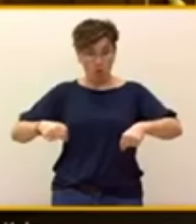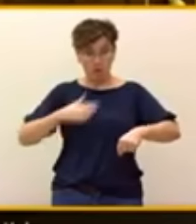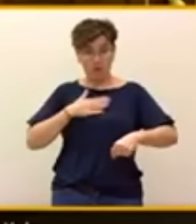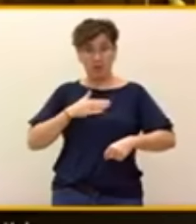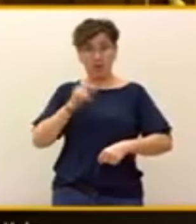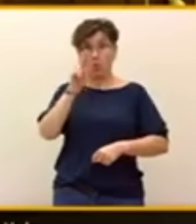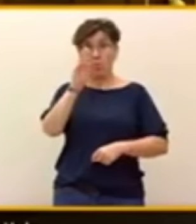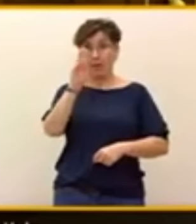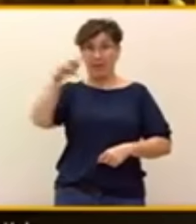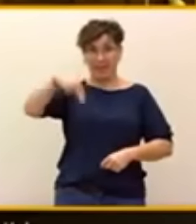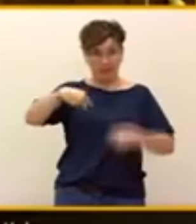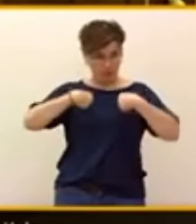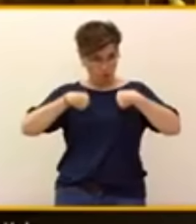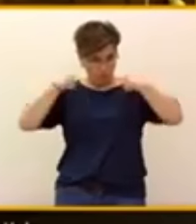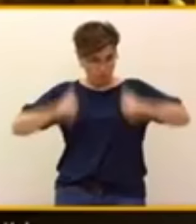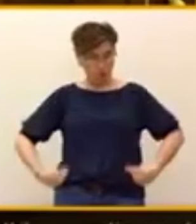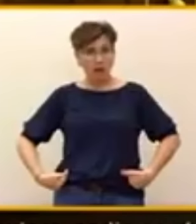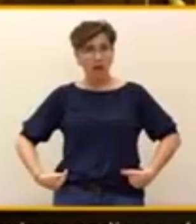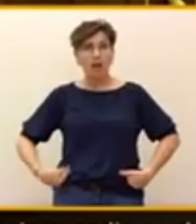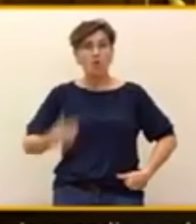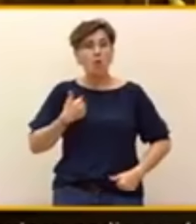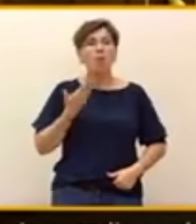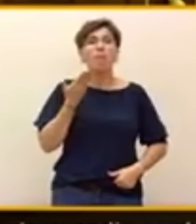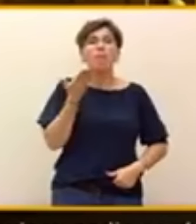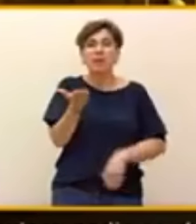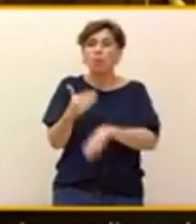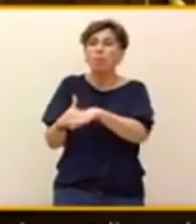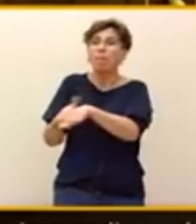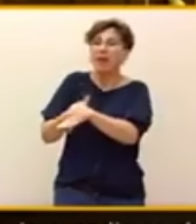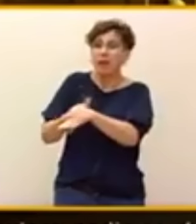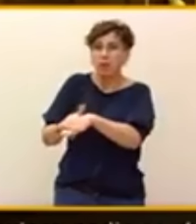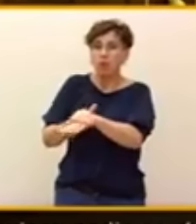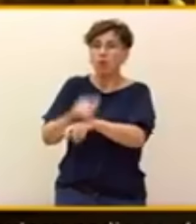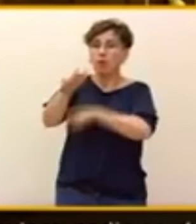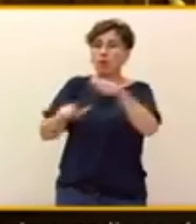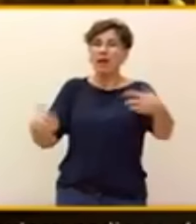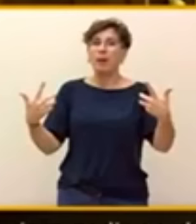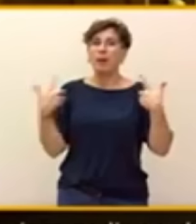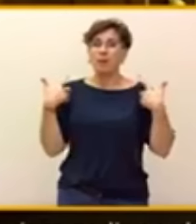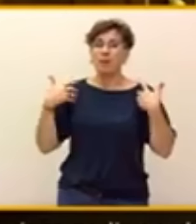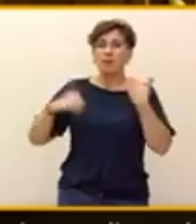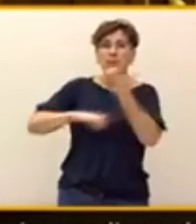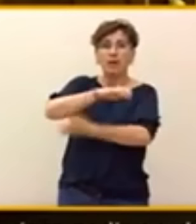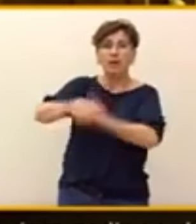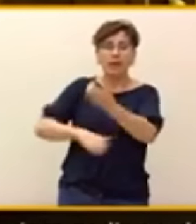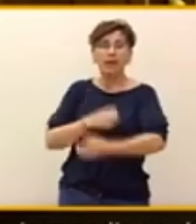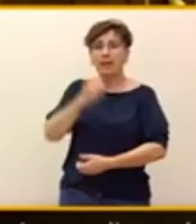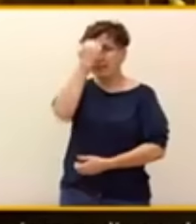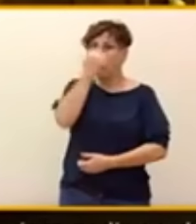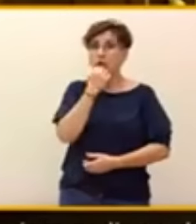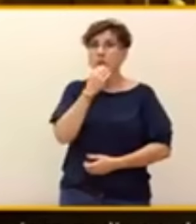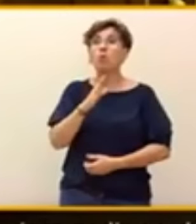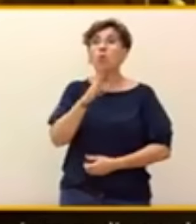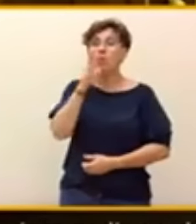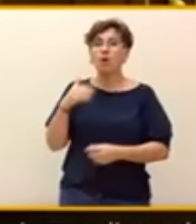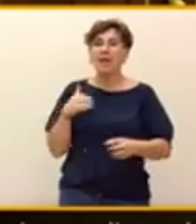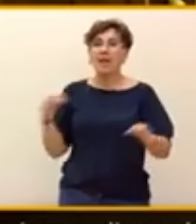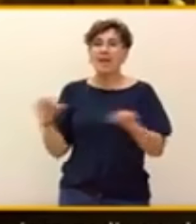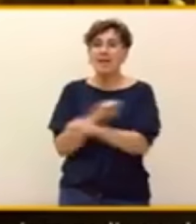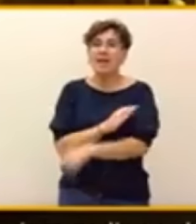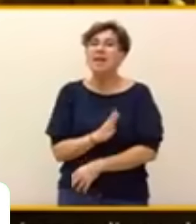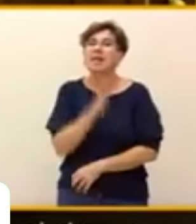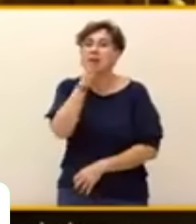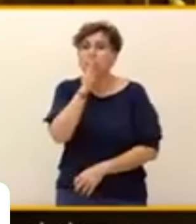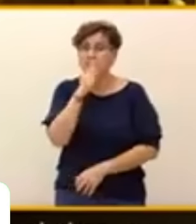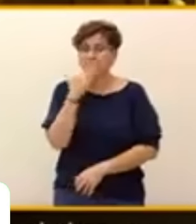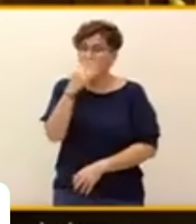a las víctimas del terrorismo por el error que cometimos. Nos duele en el alma, no tenga ninguna duda. Nos conocen,